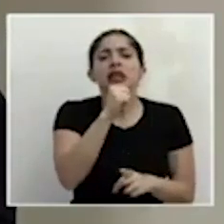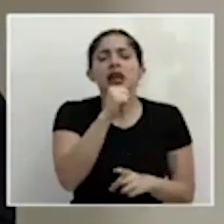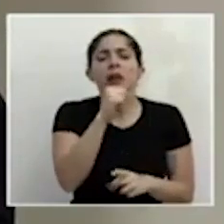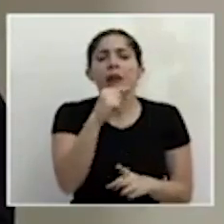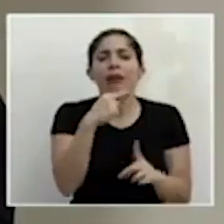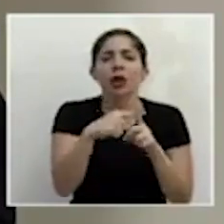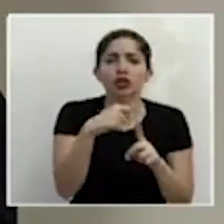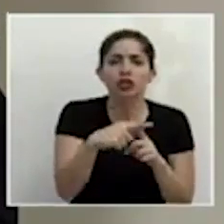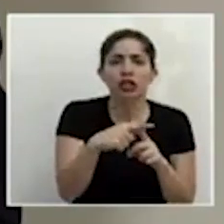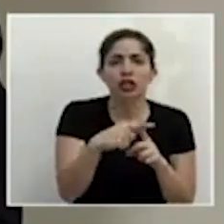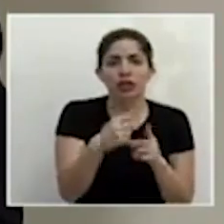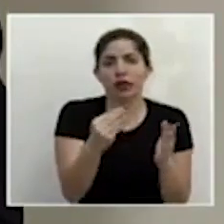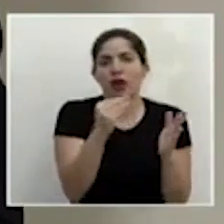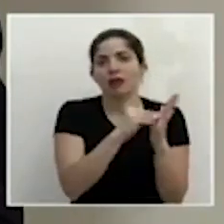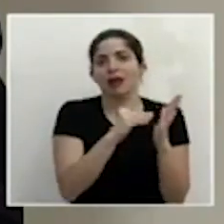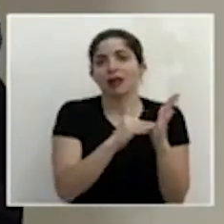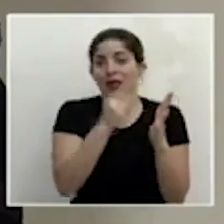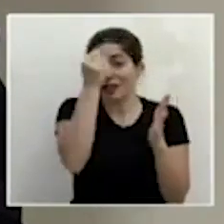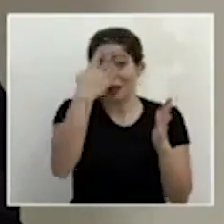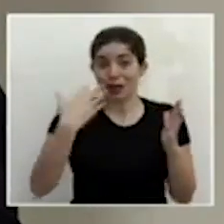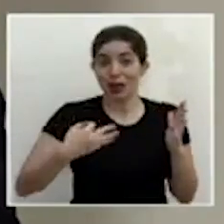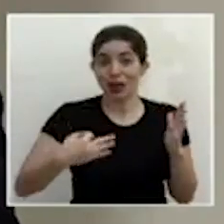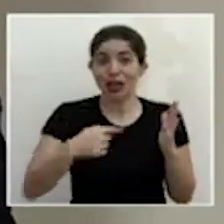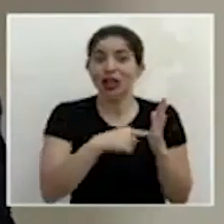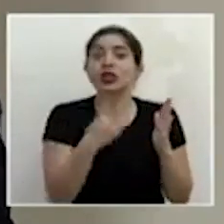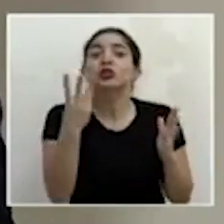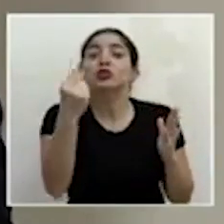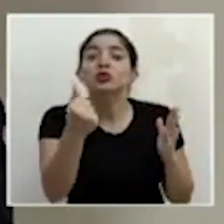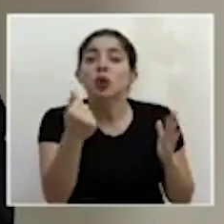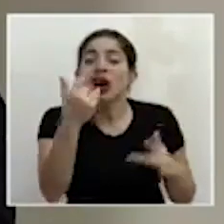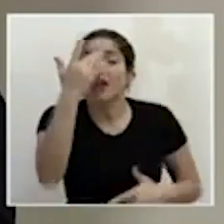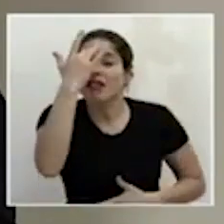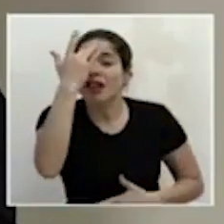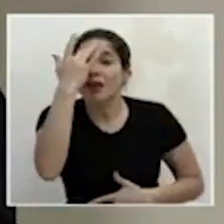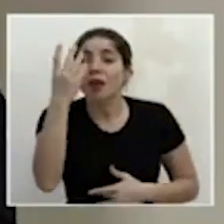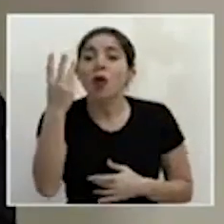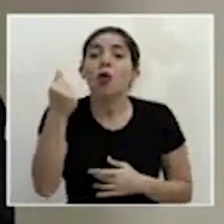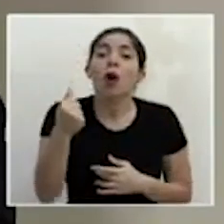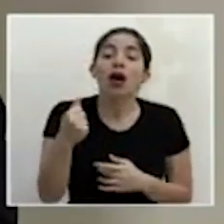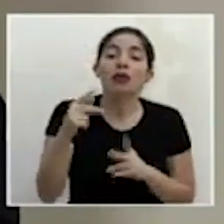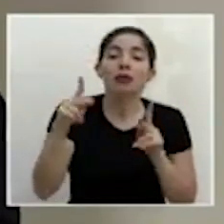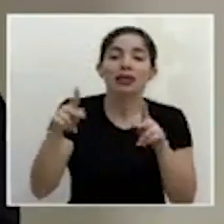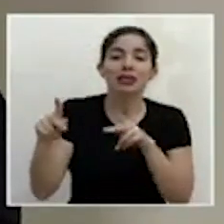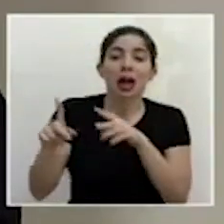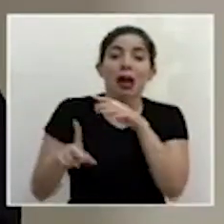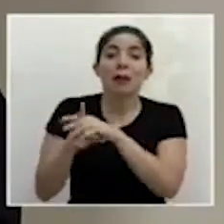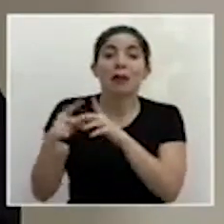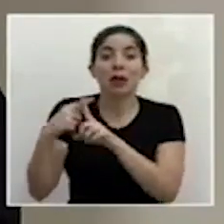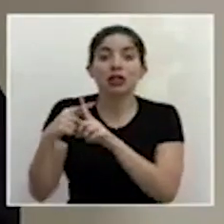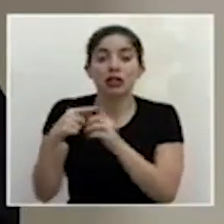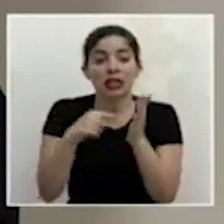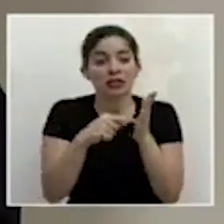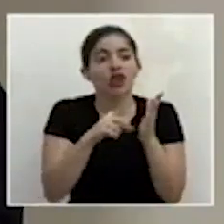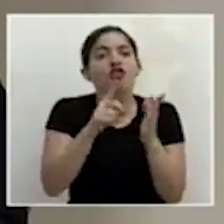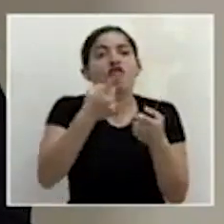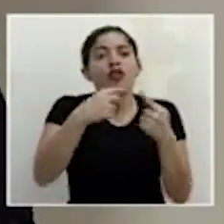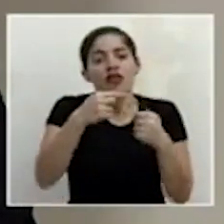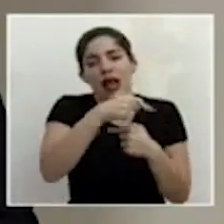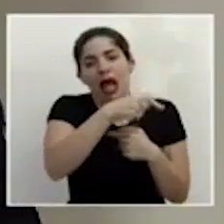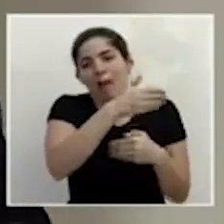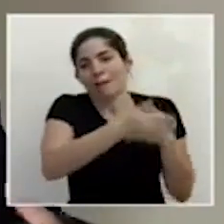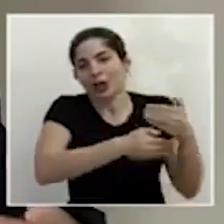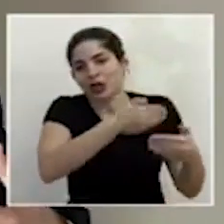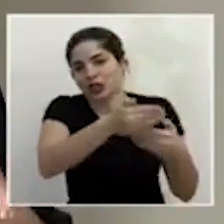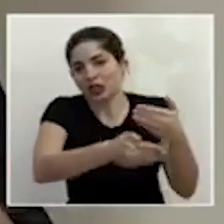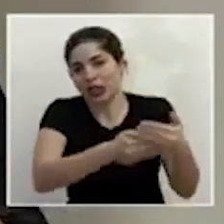son parte de ese informe diario de cuáles personas están saliendo o cuántas personas están saliendo positivas. Y luego